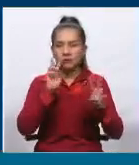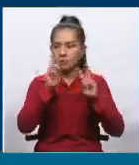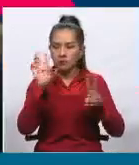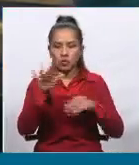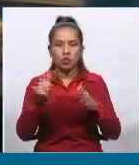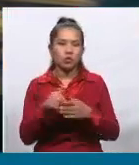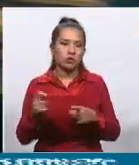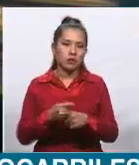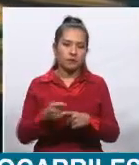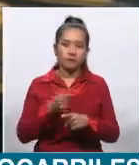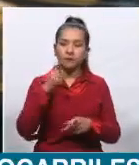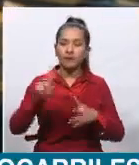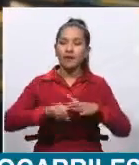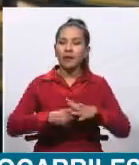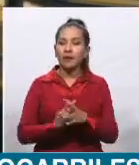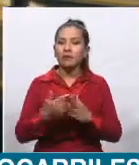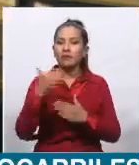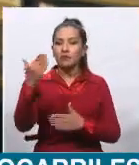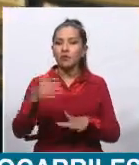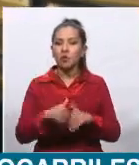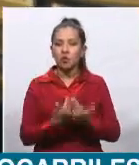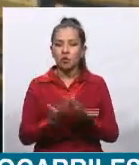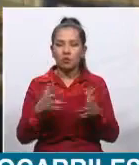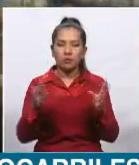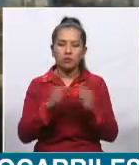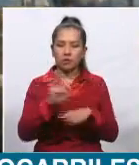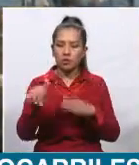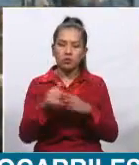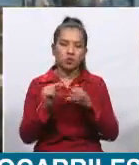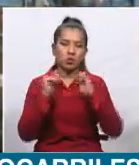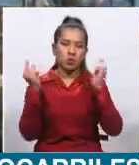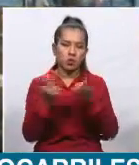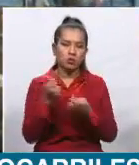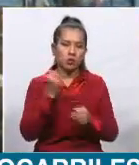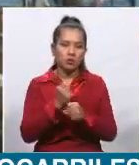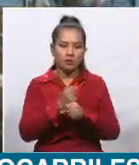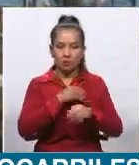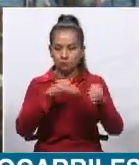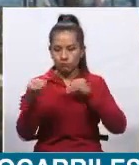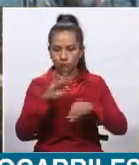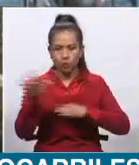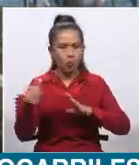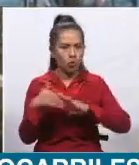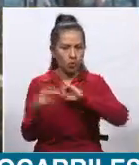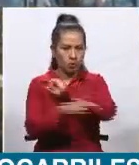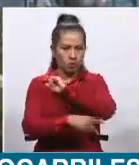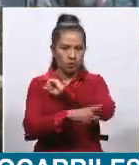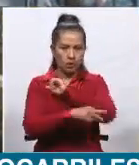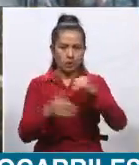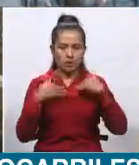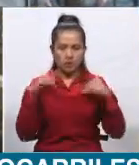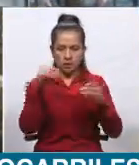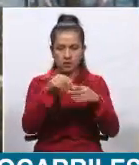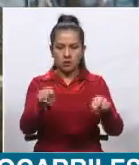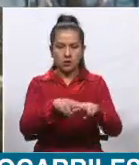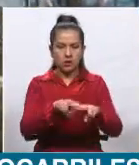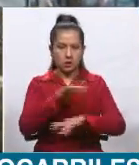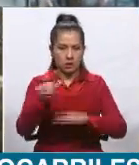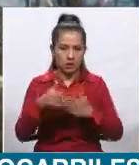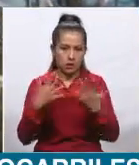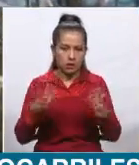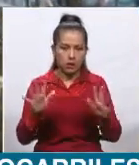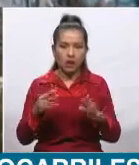a partir de la consecución del Grupo Operativo Bioceánico, todos los países que son miembros del Corredor Ferroviario Bioceánico de Integración,